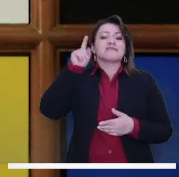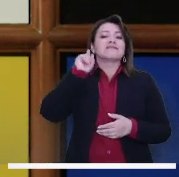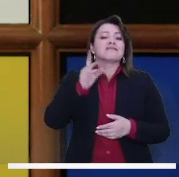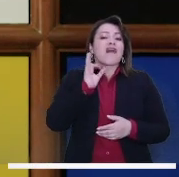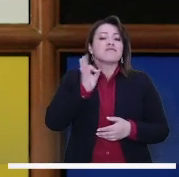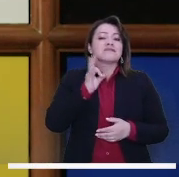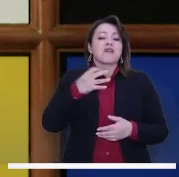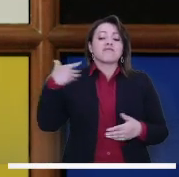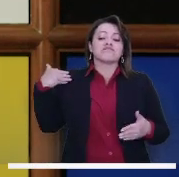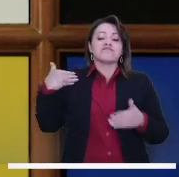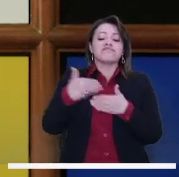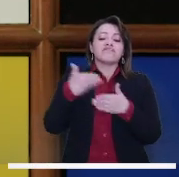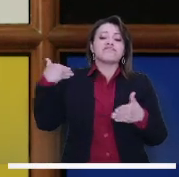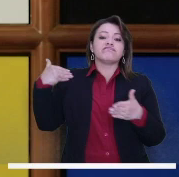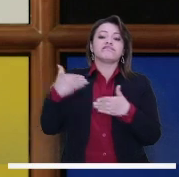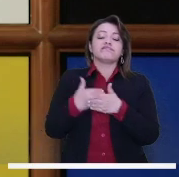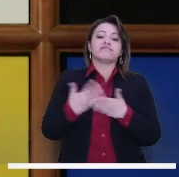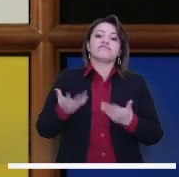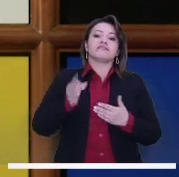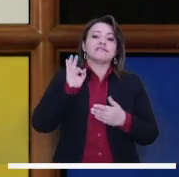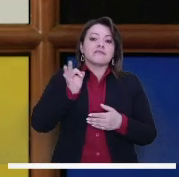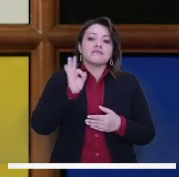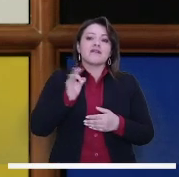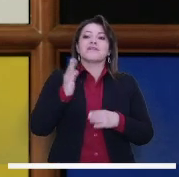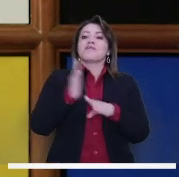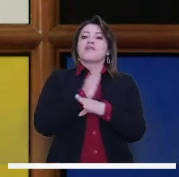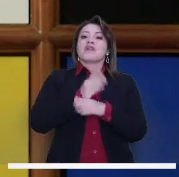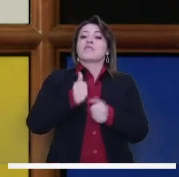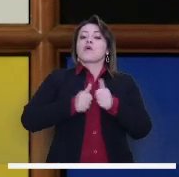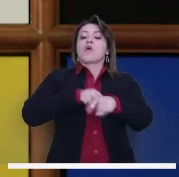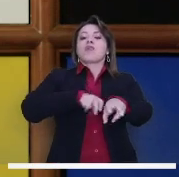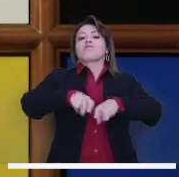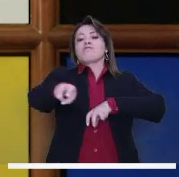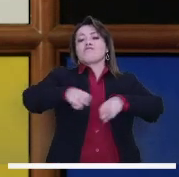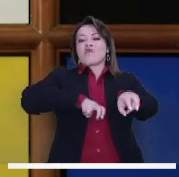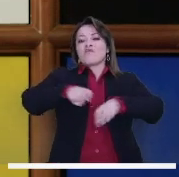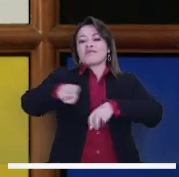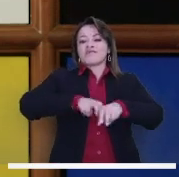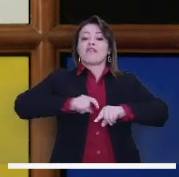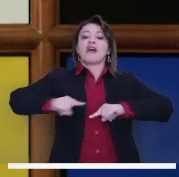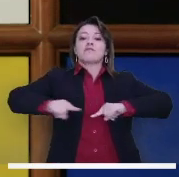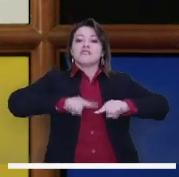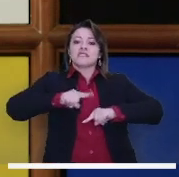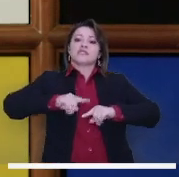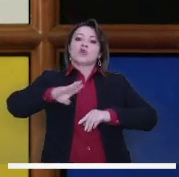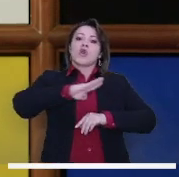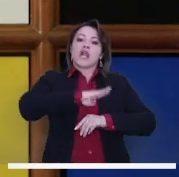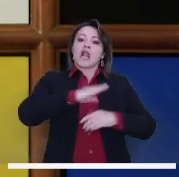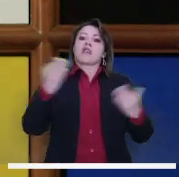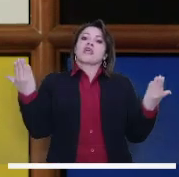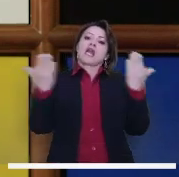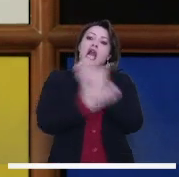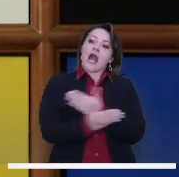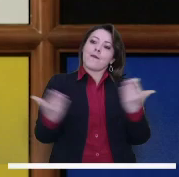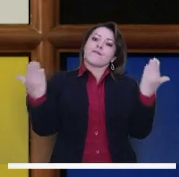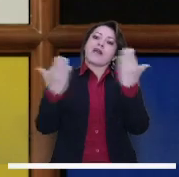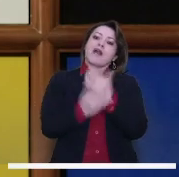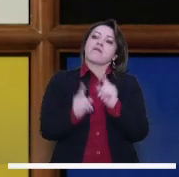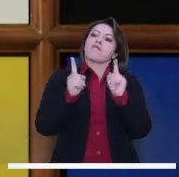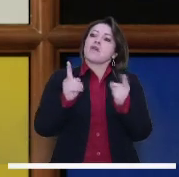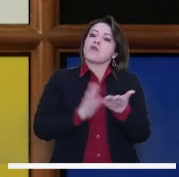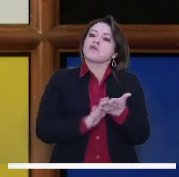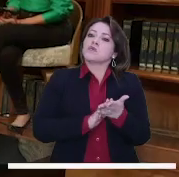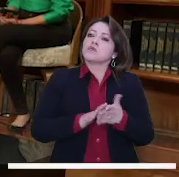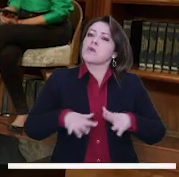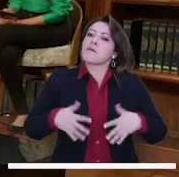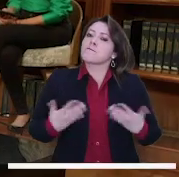deuda histórica que tiene la administración pública, que ha estado durante todos estos tiempos en Bogotá con